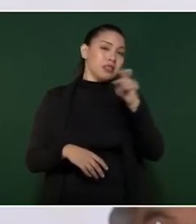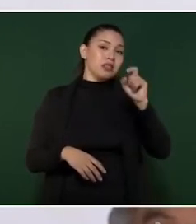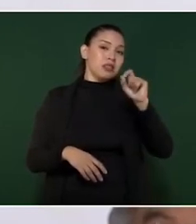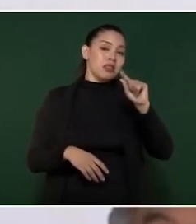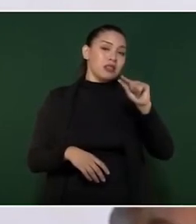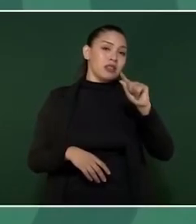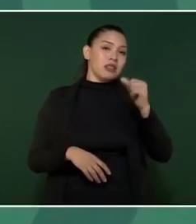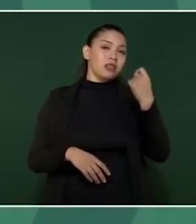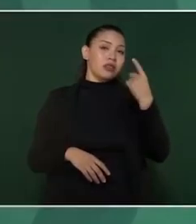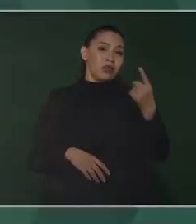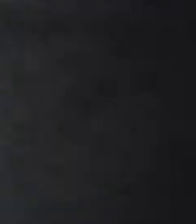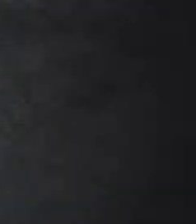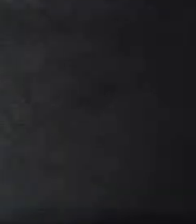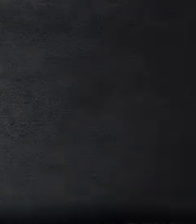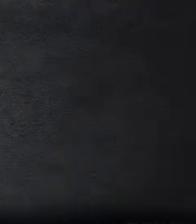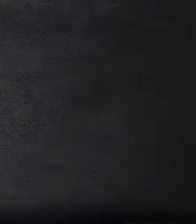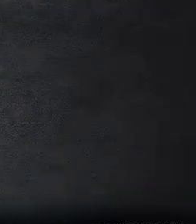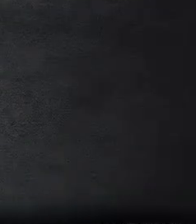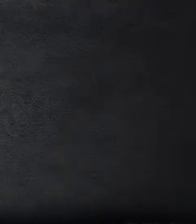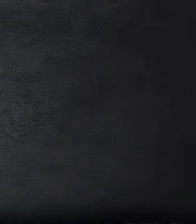es un número decreciente.